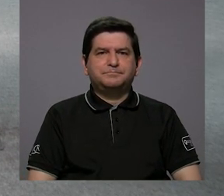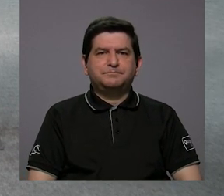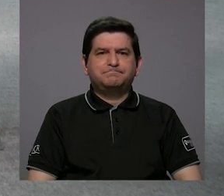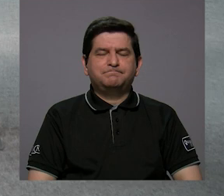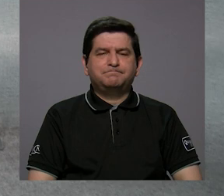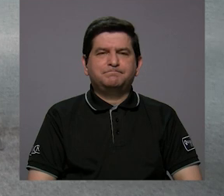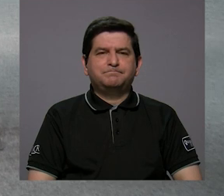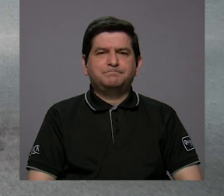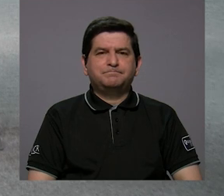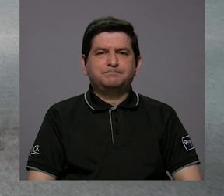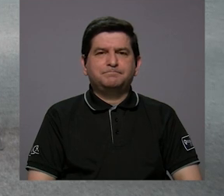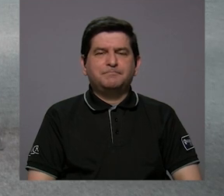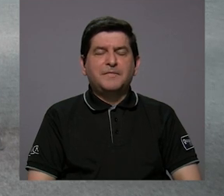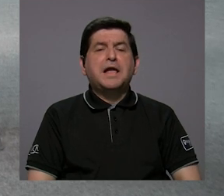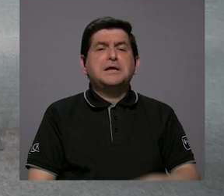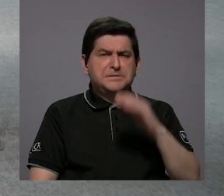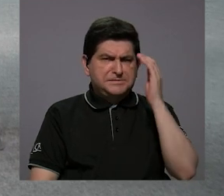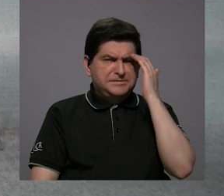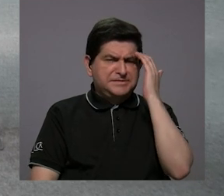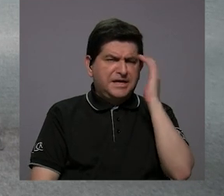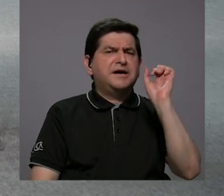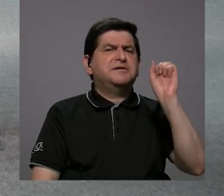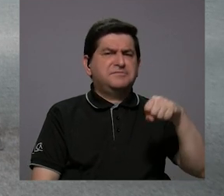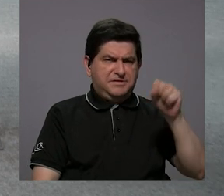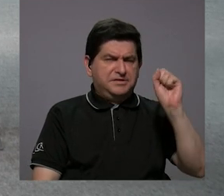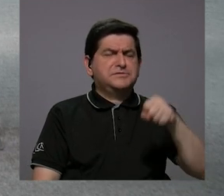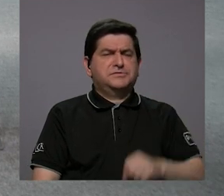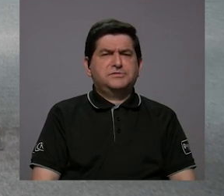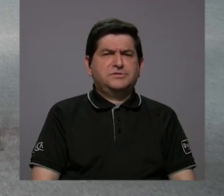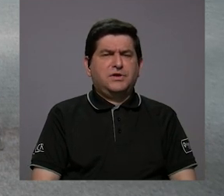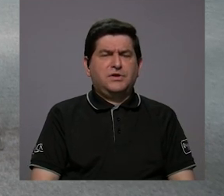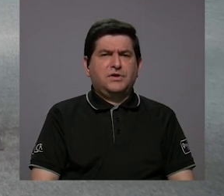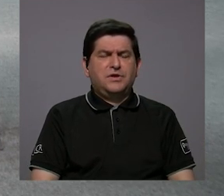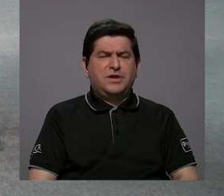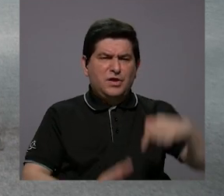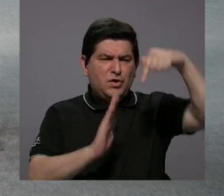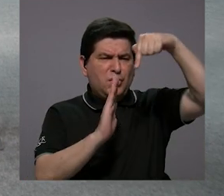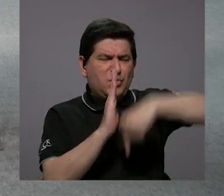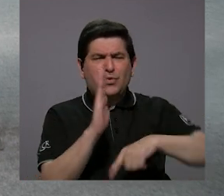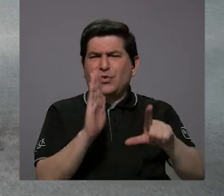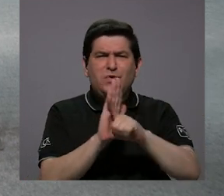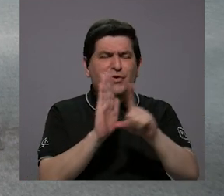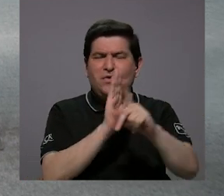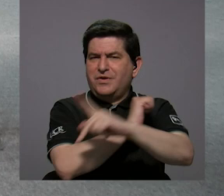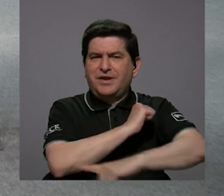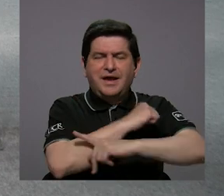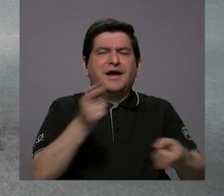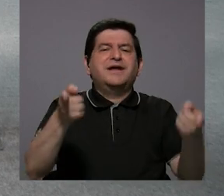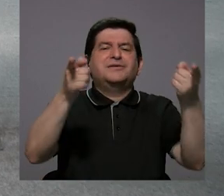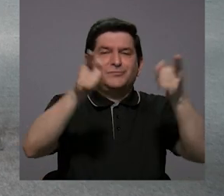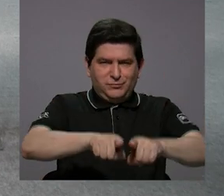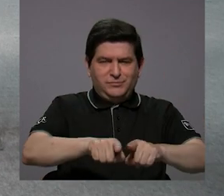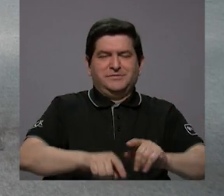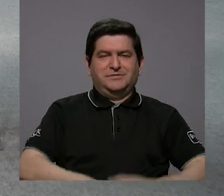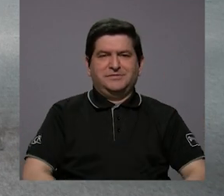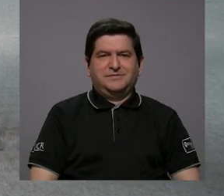Entonces, sí se conoce que hay perforación ilegal en el país. Entonces,